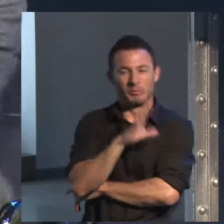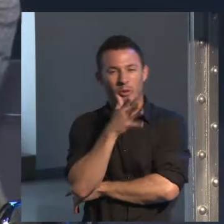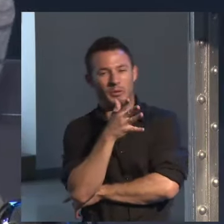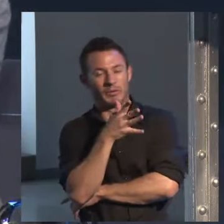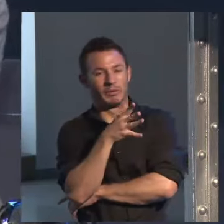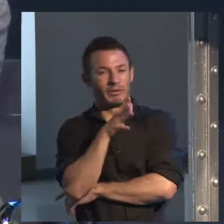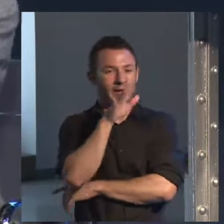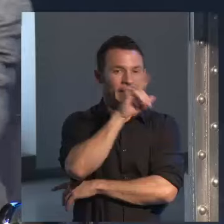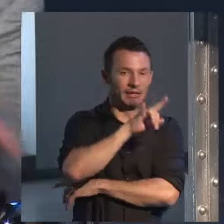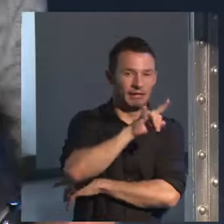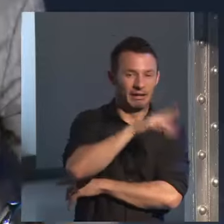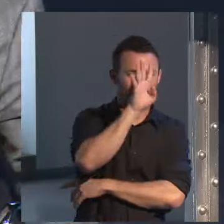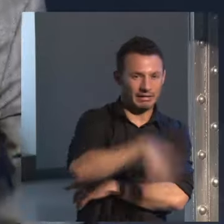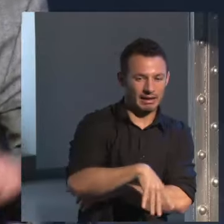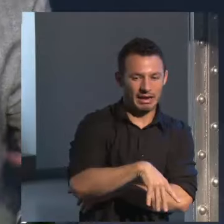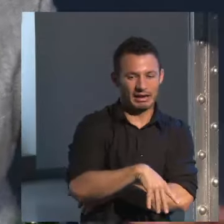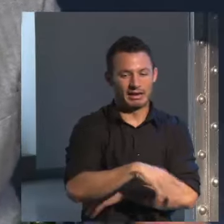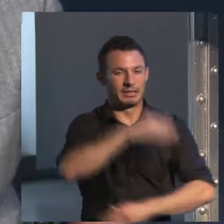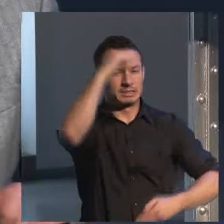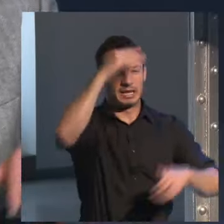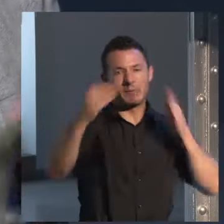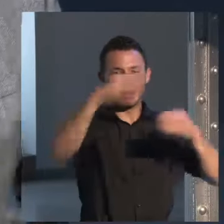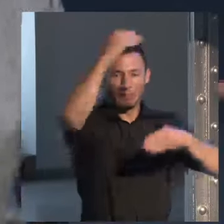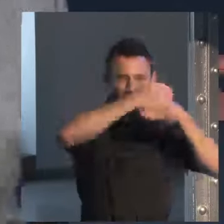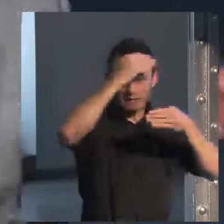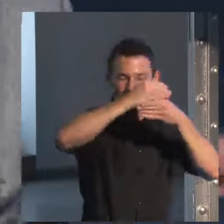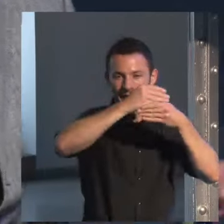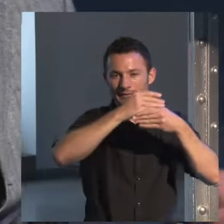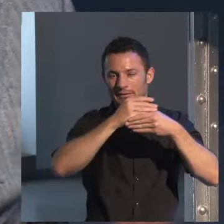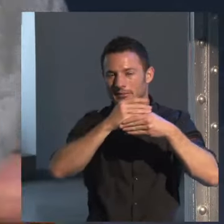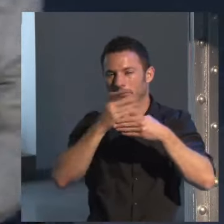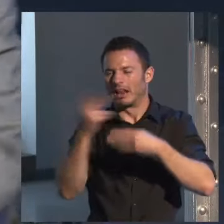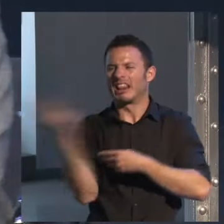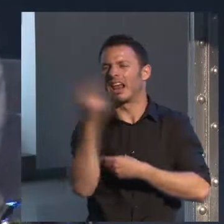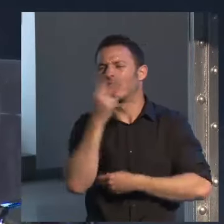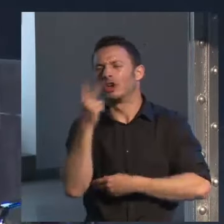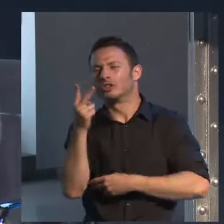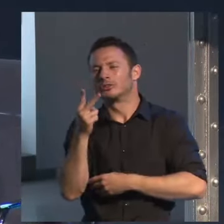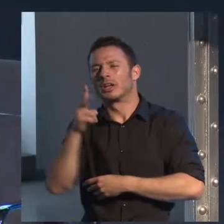son medievales de otras... Tienen dos historias diferentes, una virgen y la otra. Cuando lean la novela se van a enterar.